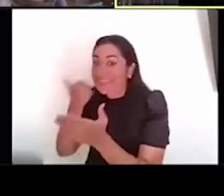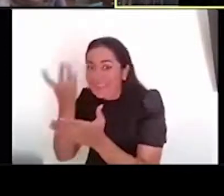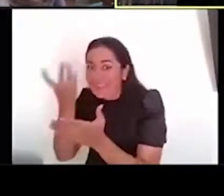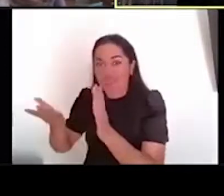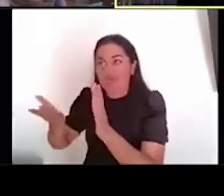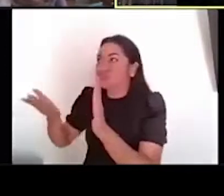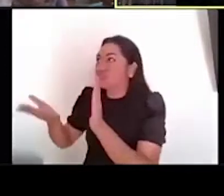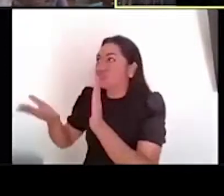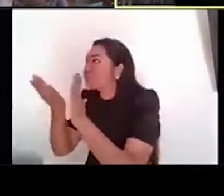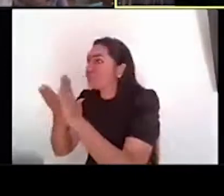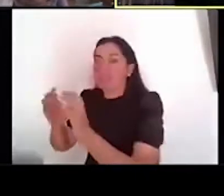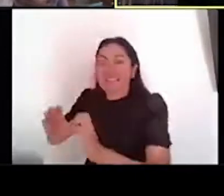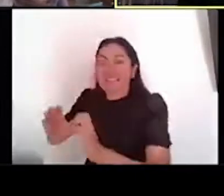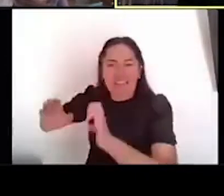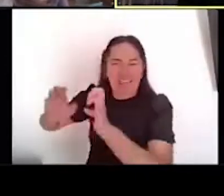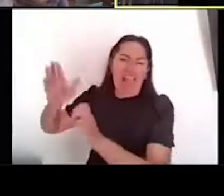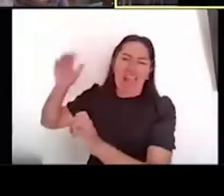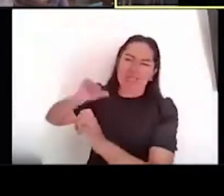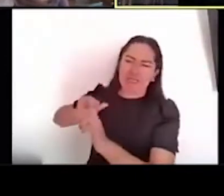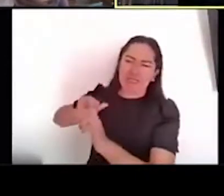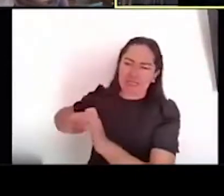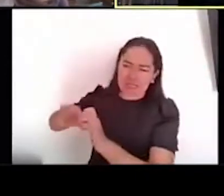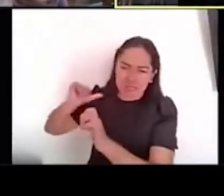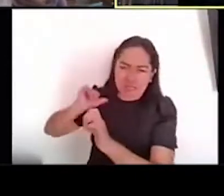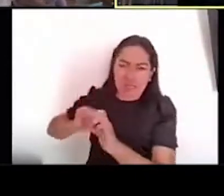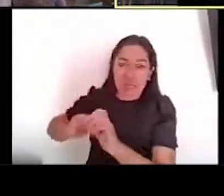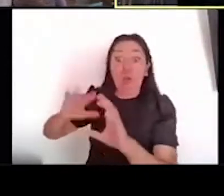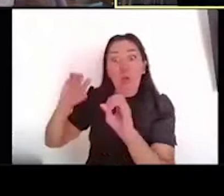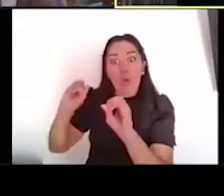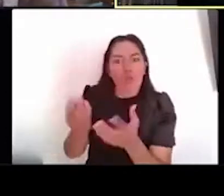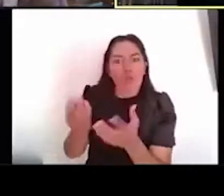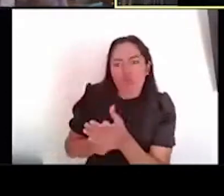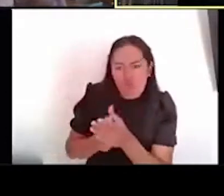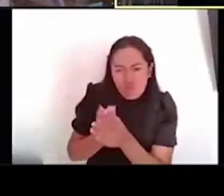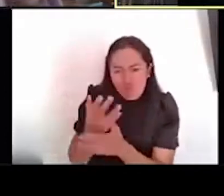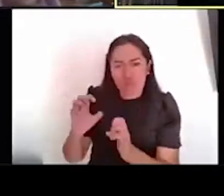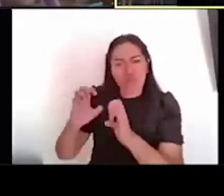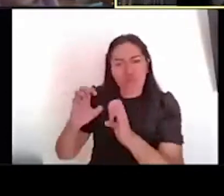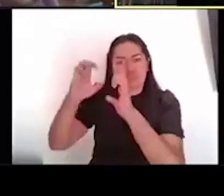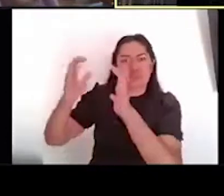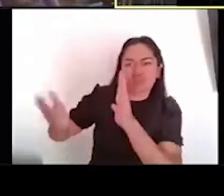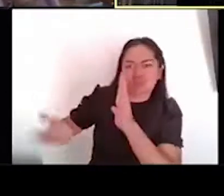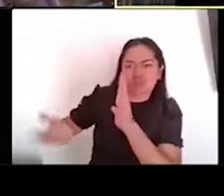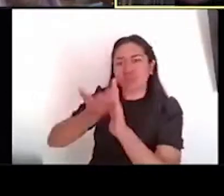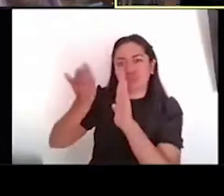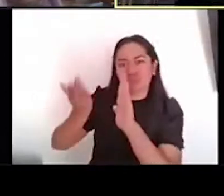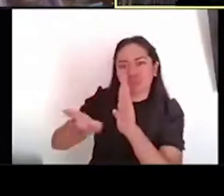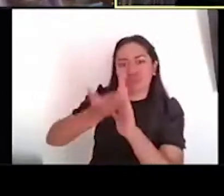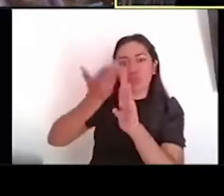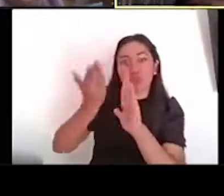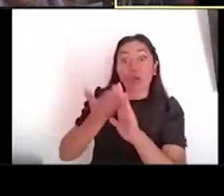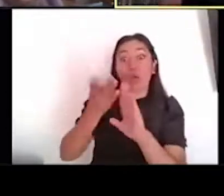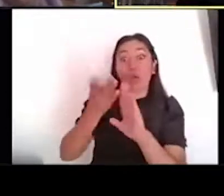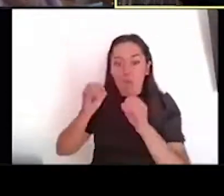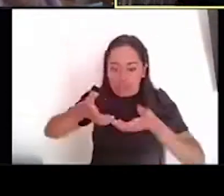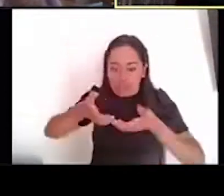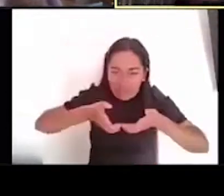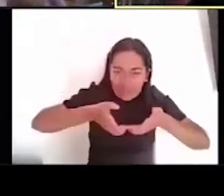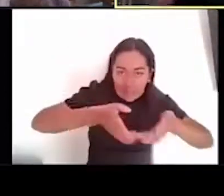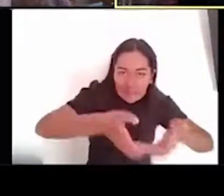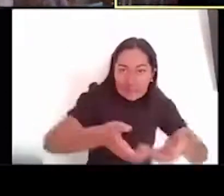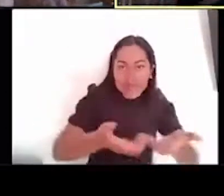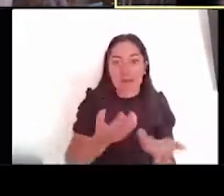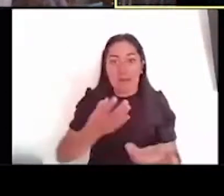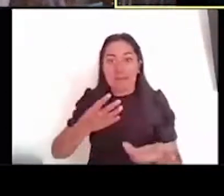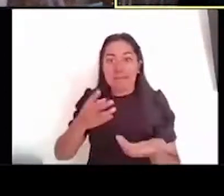históricos, a la construcción de nuevos edificios, a la rehabilitación de las calles, la introducción de drenajes, de cableados